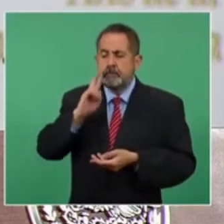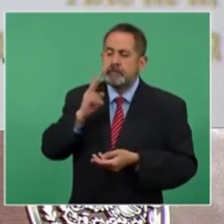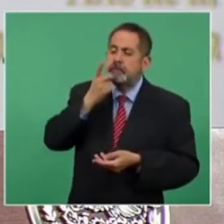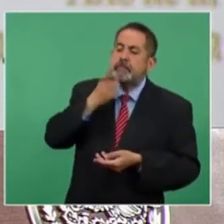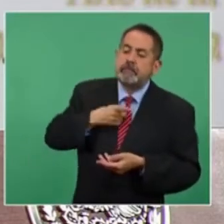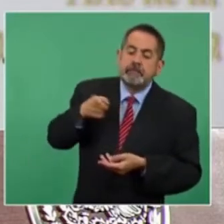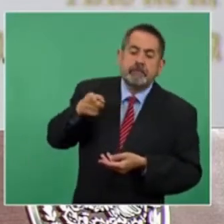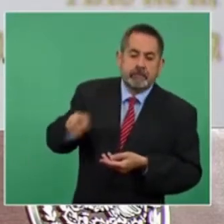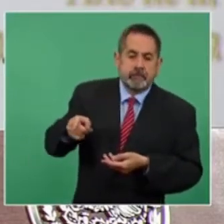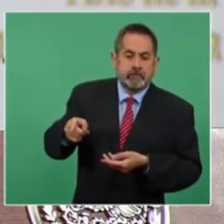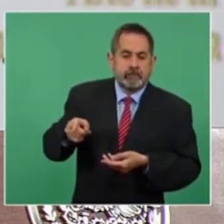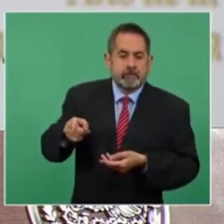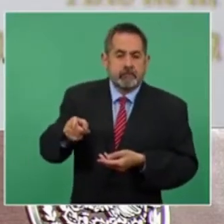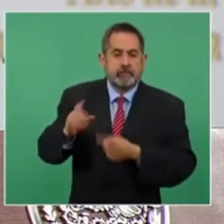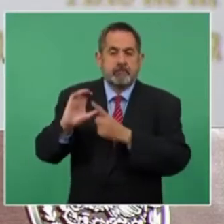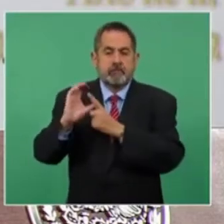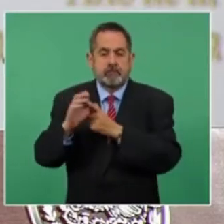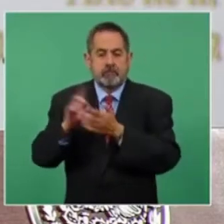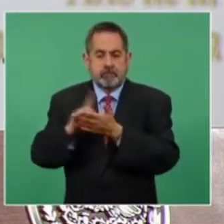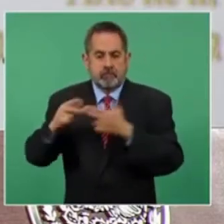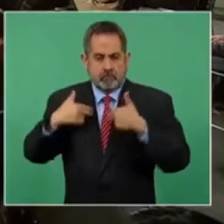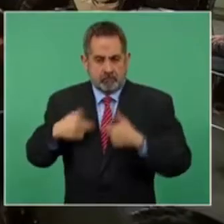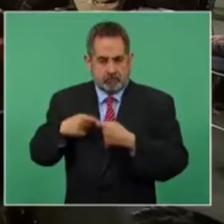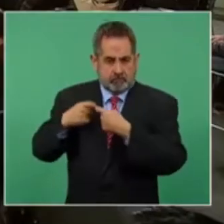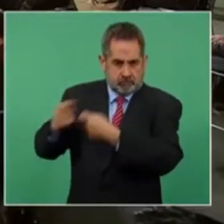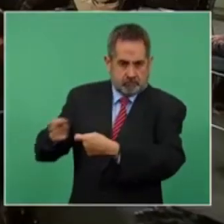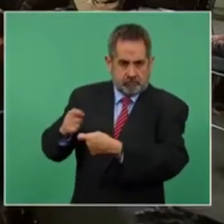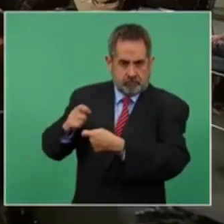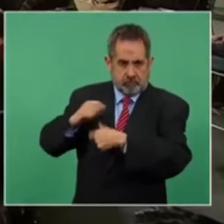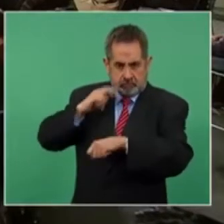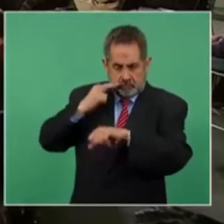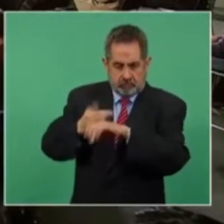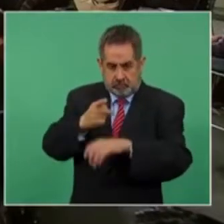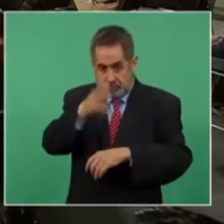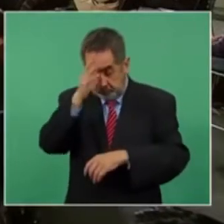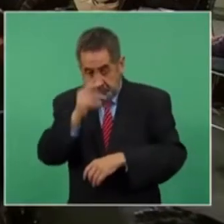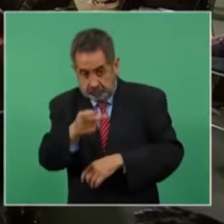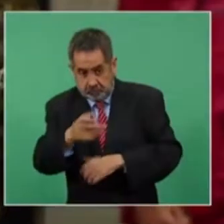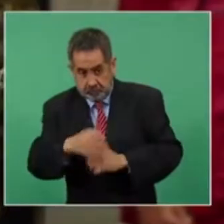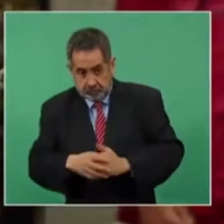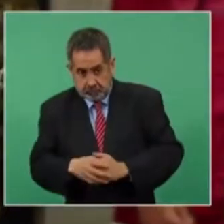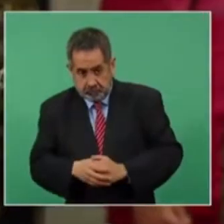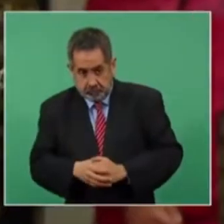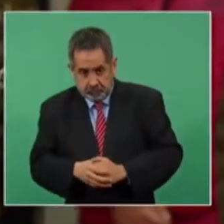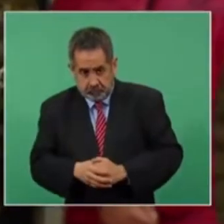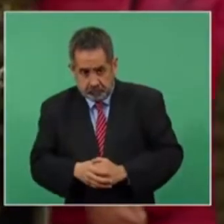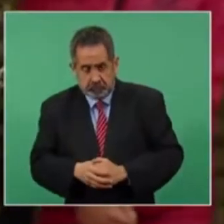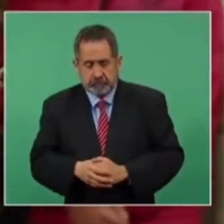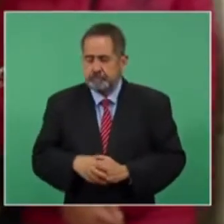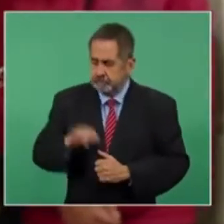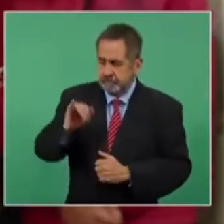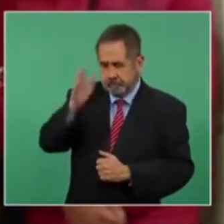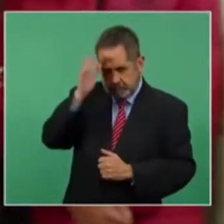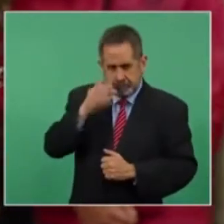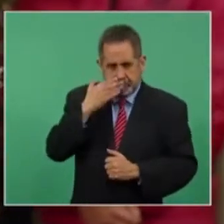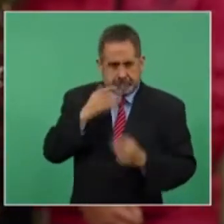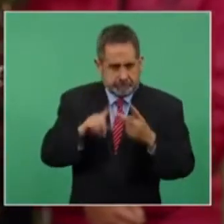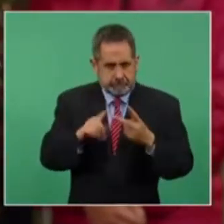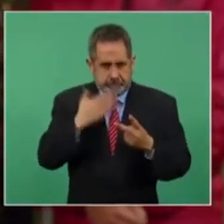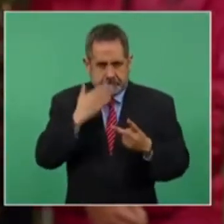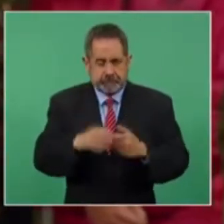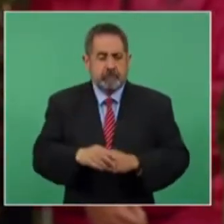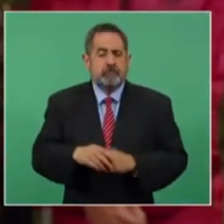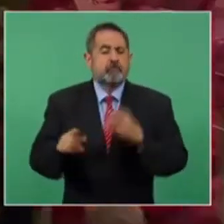de la Comisión de Derechos Humanos si estás de acuerdo. Eso sería lo segundo.